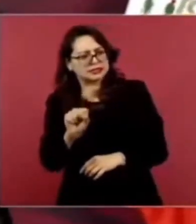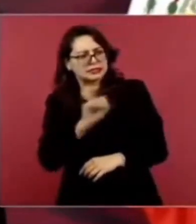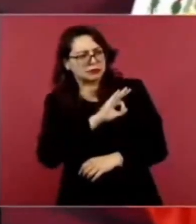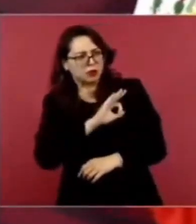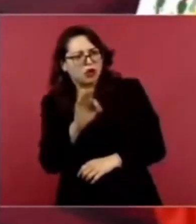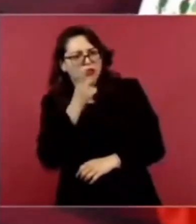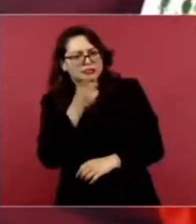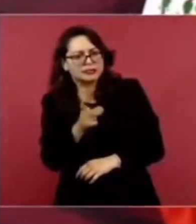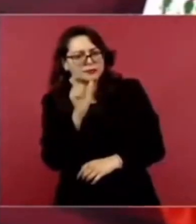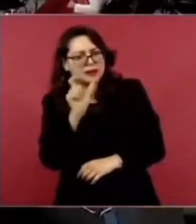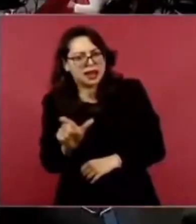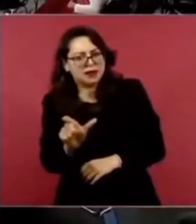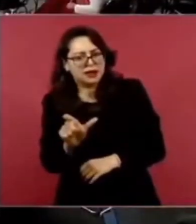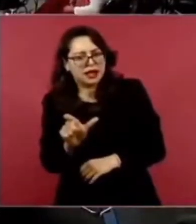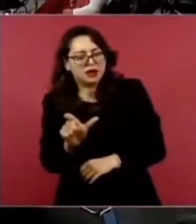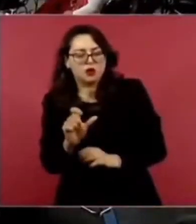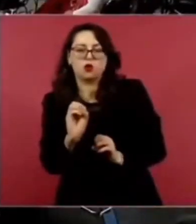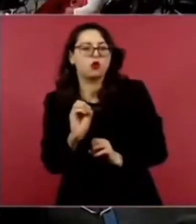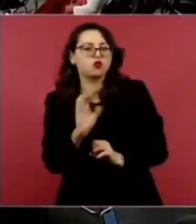Este.